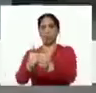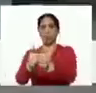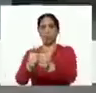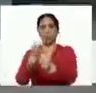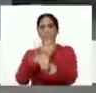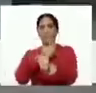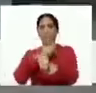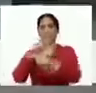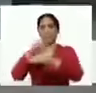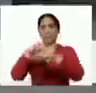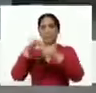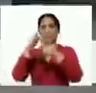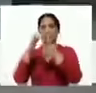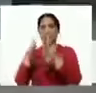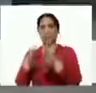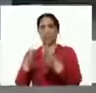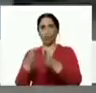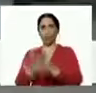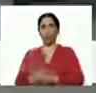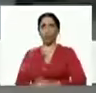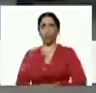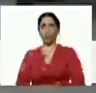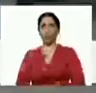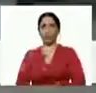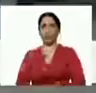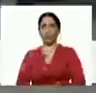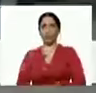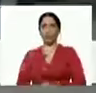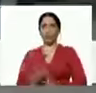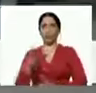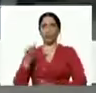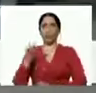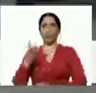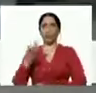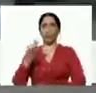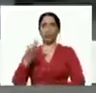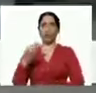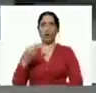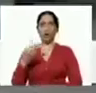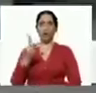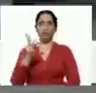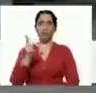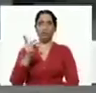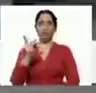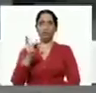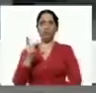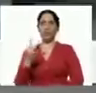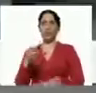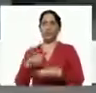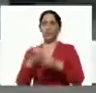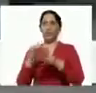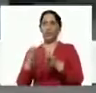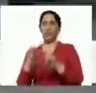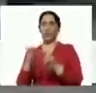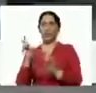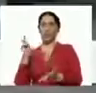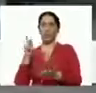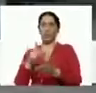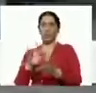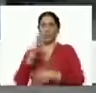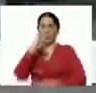viceministro Fai Cassen viceministro de agricultura y tierra quien hoy ha venido a Varinas a